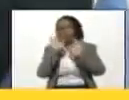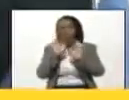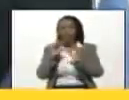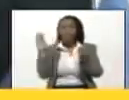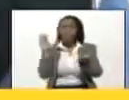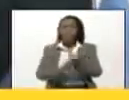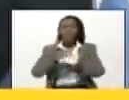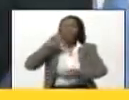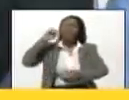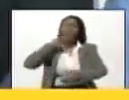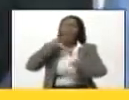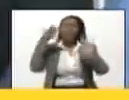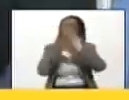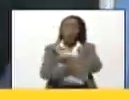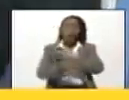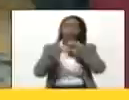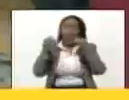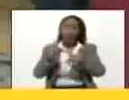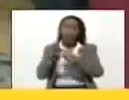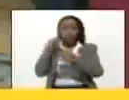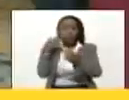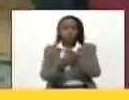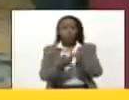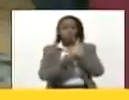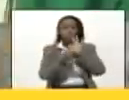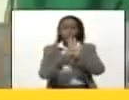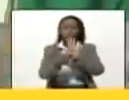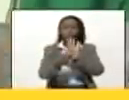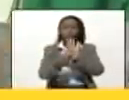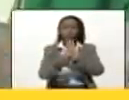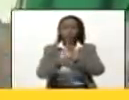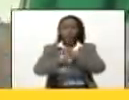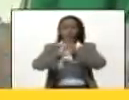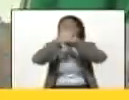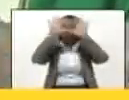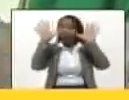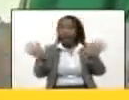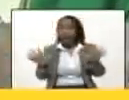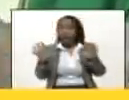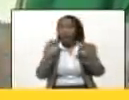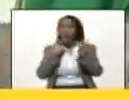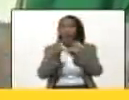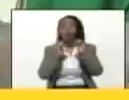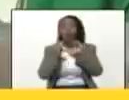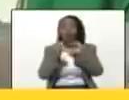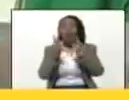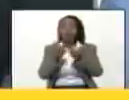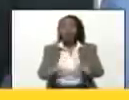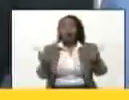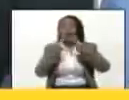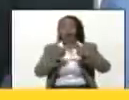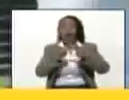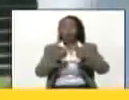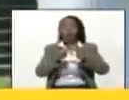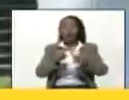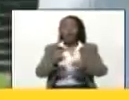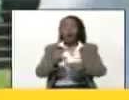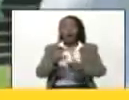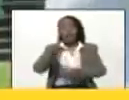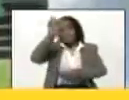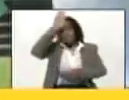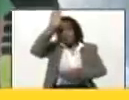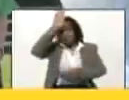histórico y demuestra la claridad, la ética y la valentía del Papa Francisco